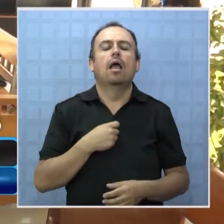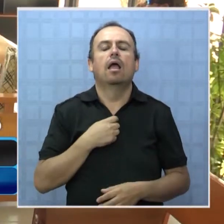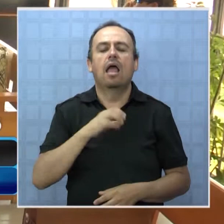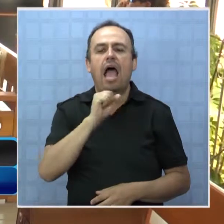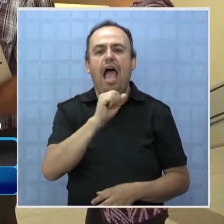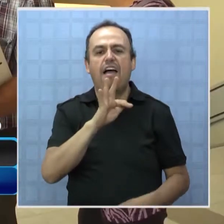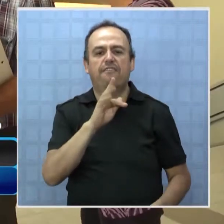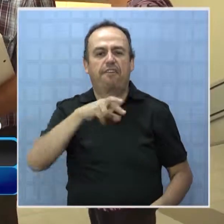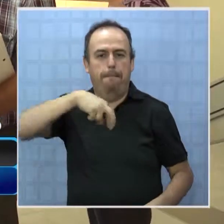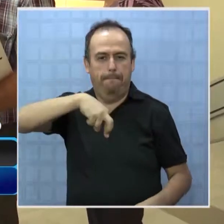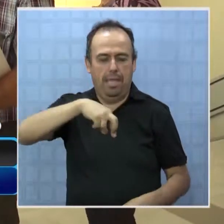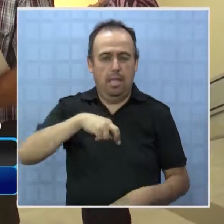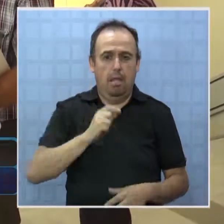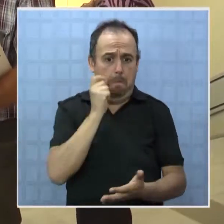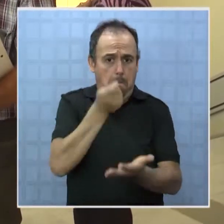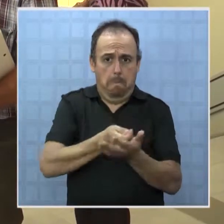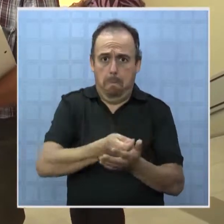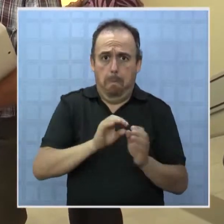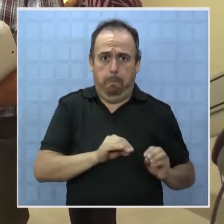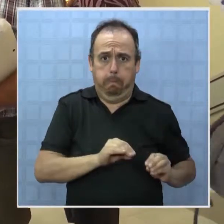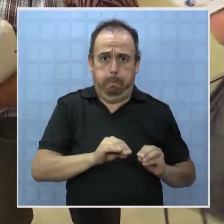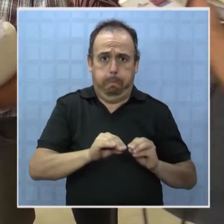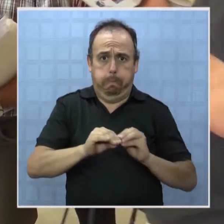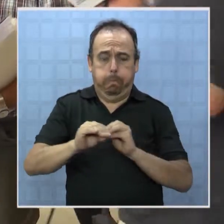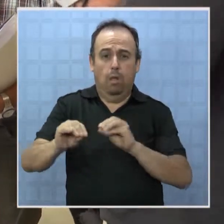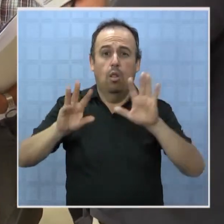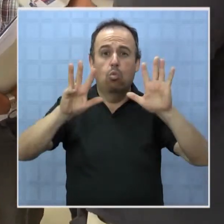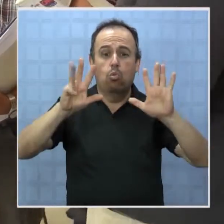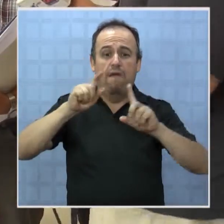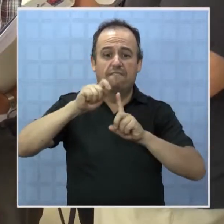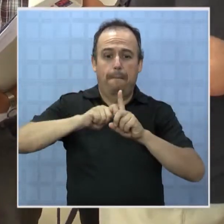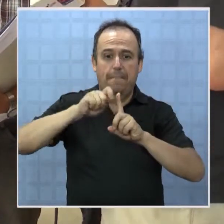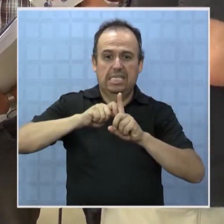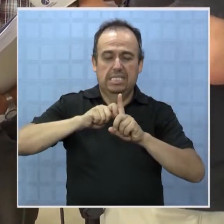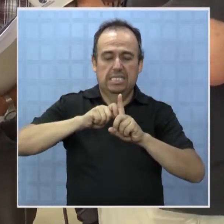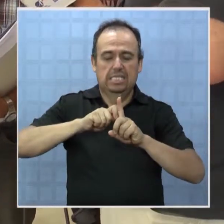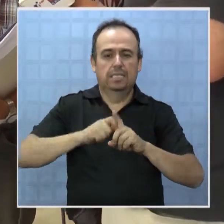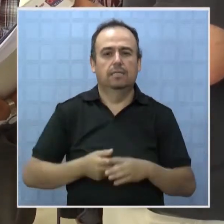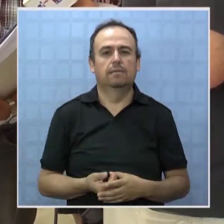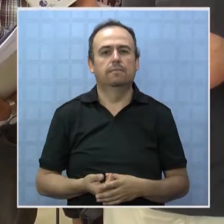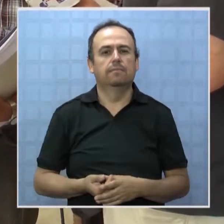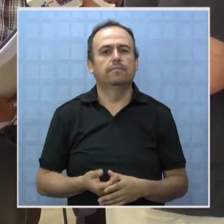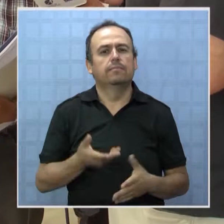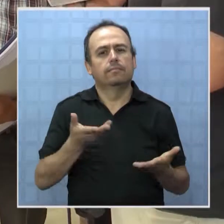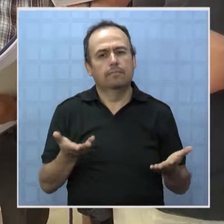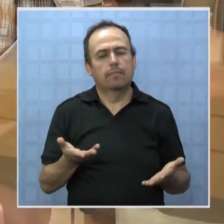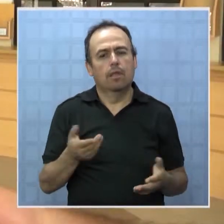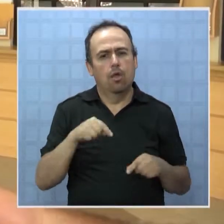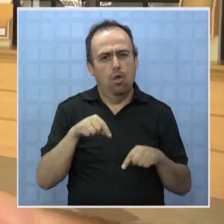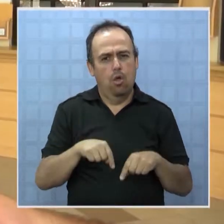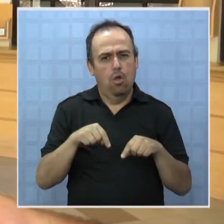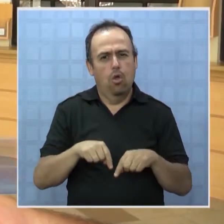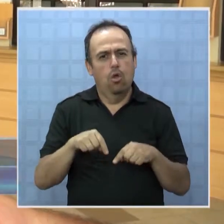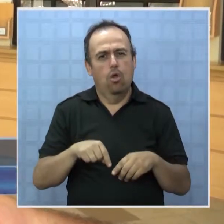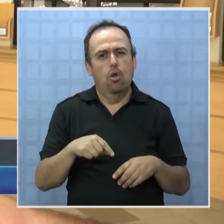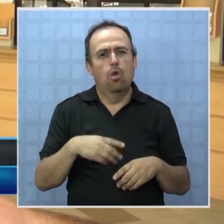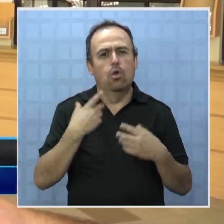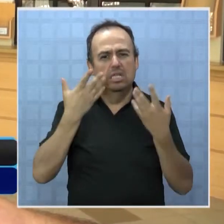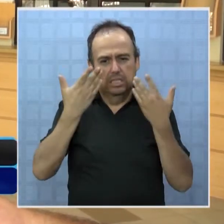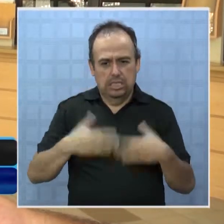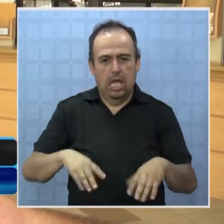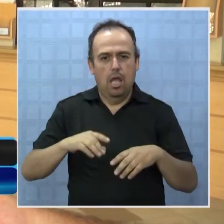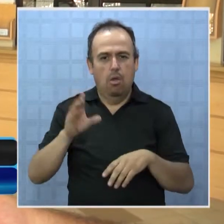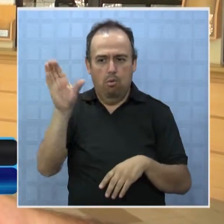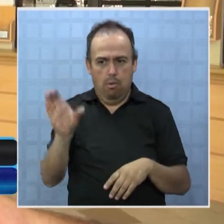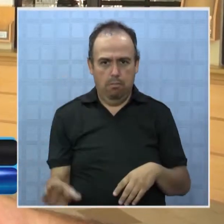previsionales, las que no han sido canceladas desde hace nueve meses. Hoy día ahí está la designación de un